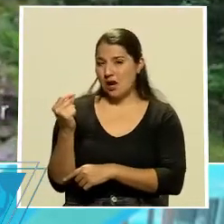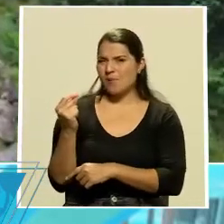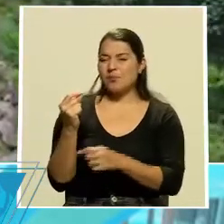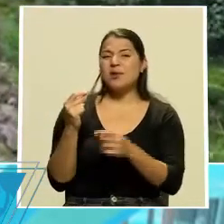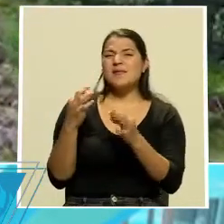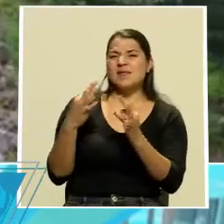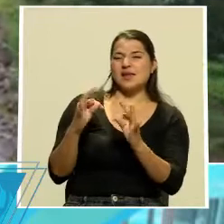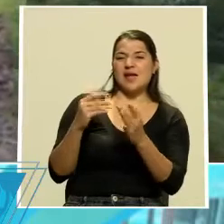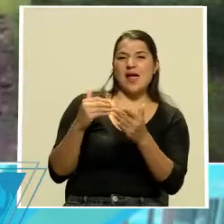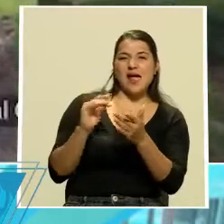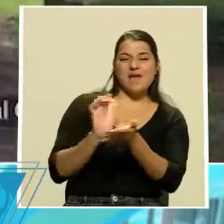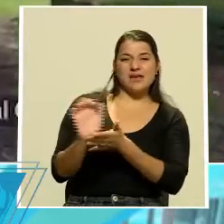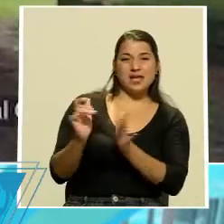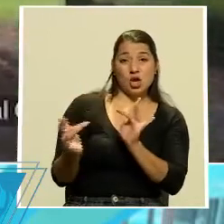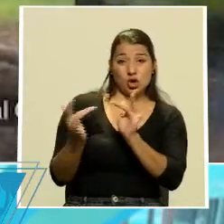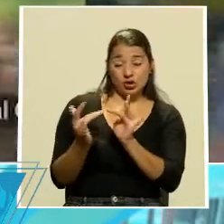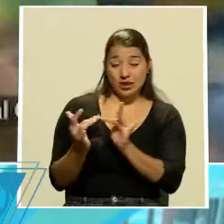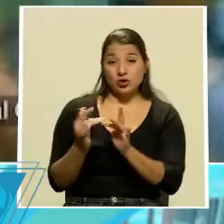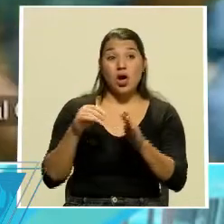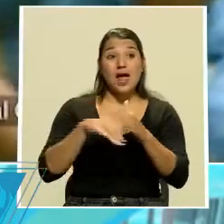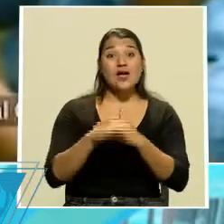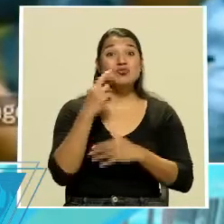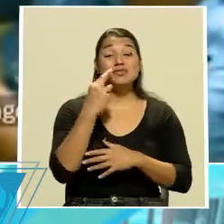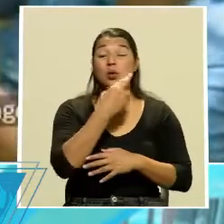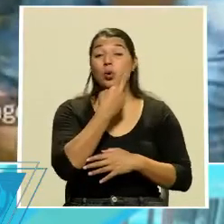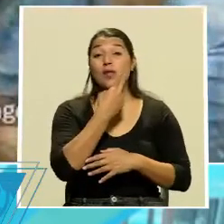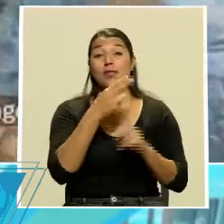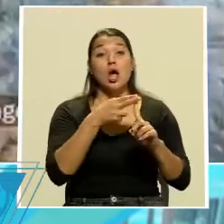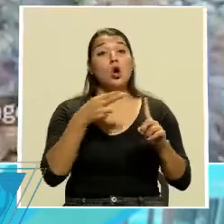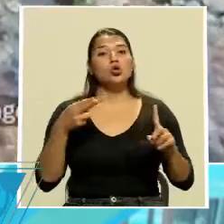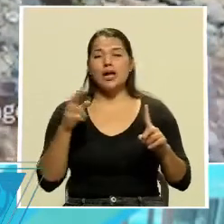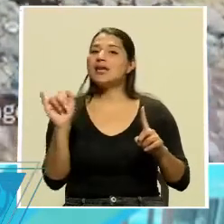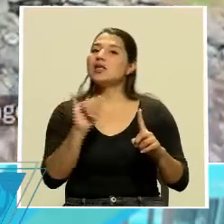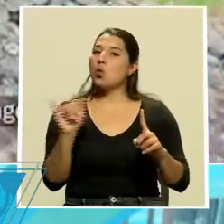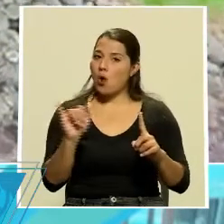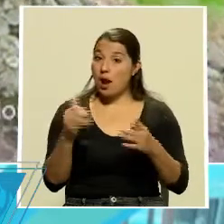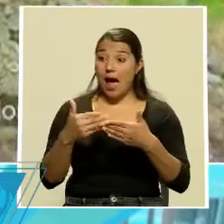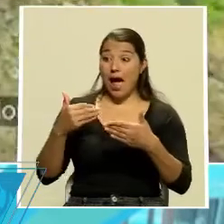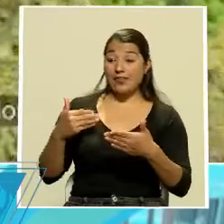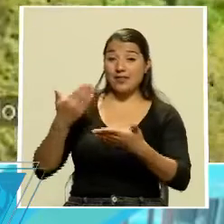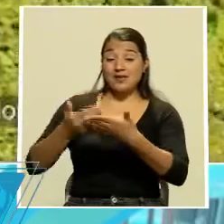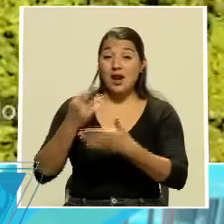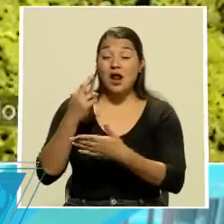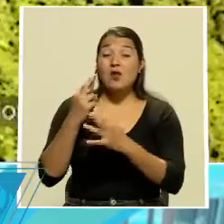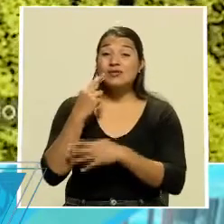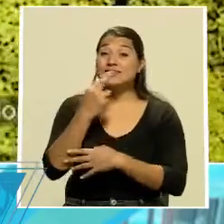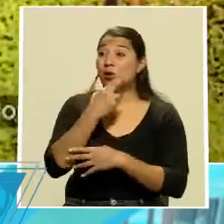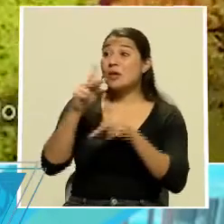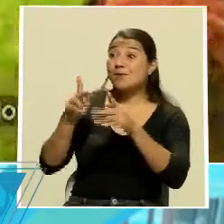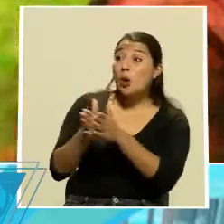los hoteles, en los restaurantes de los hoteles también se hace el pedido previo en el restaurante y se le da a la persona un